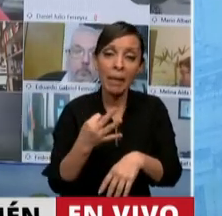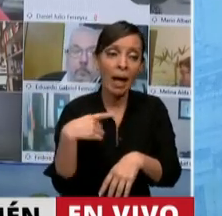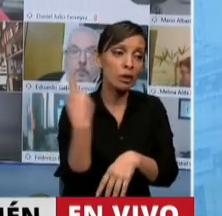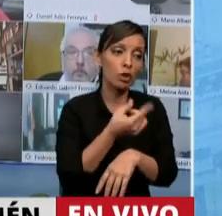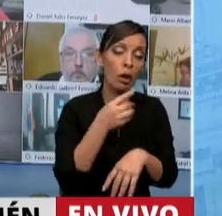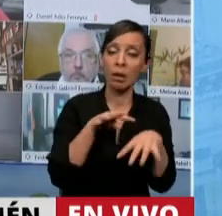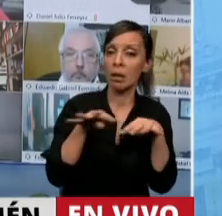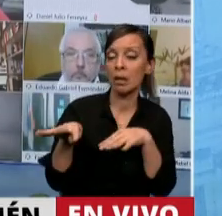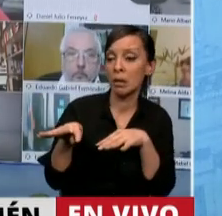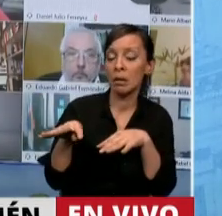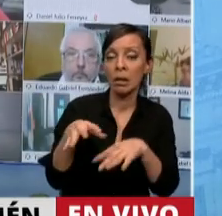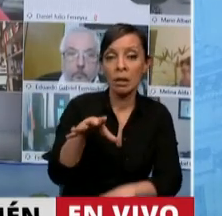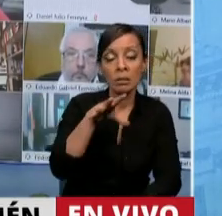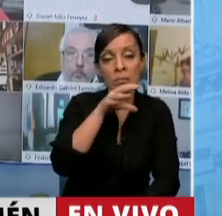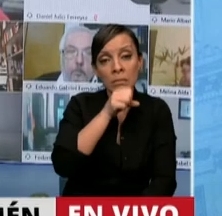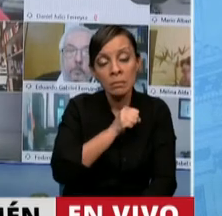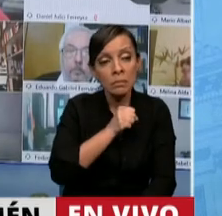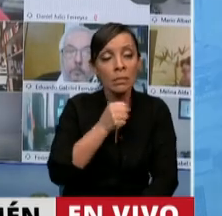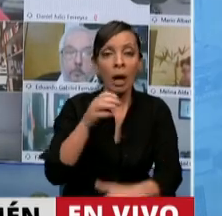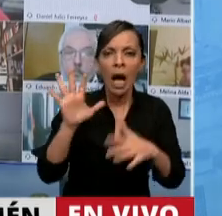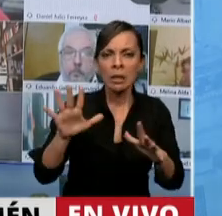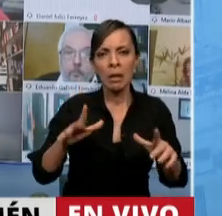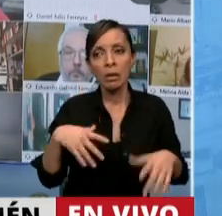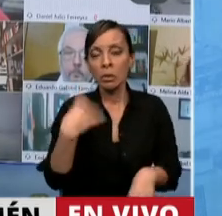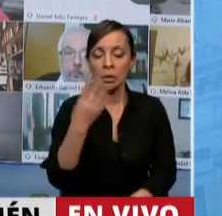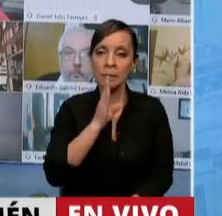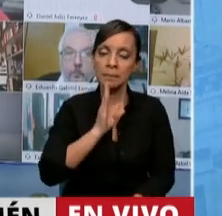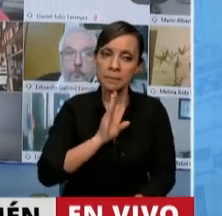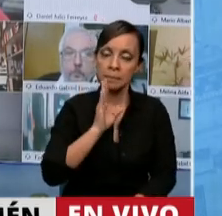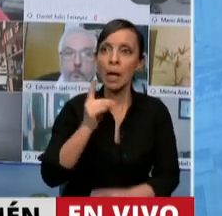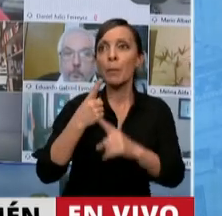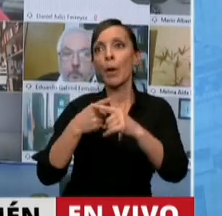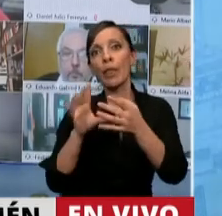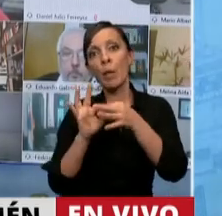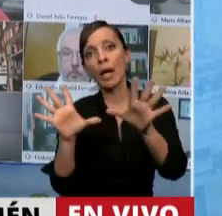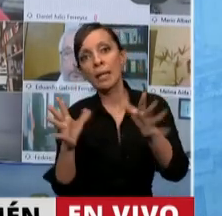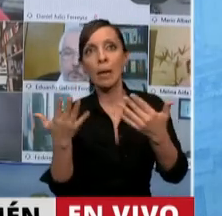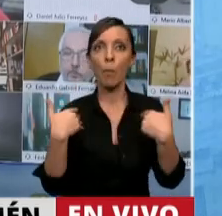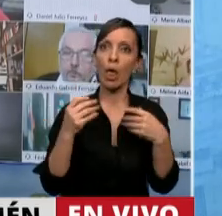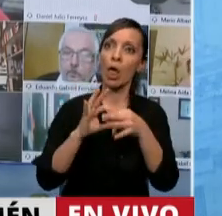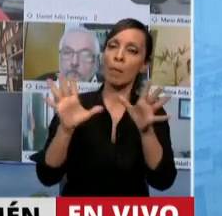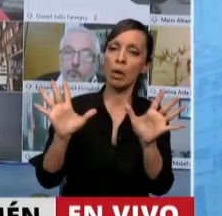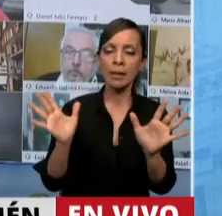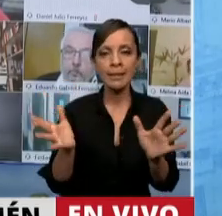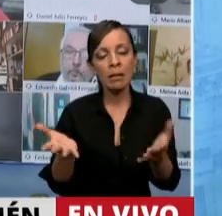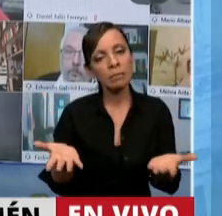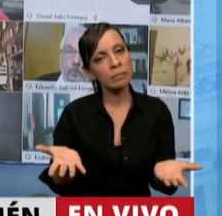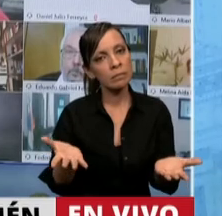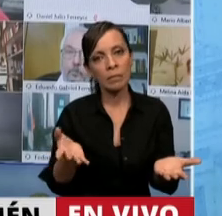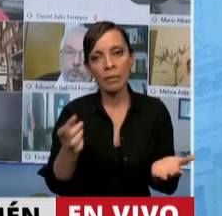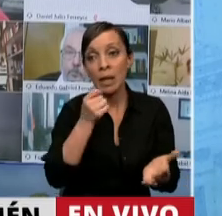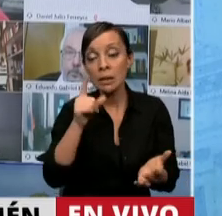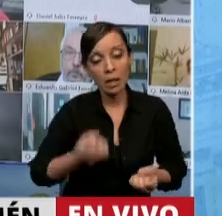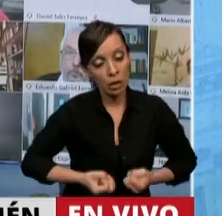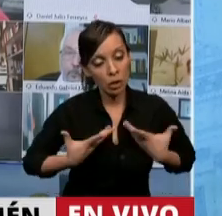de tener que soportarlos con estoicismo y paciencia democrática. Si no lo hacen por convicción,